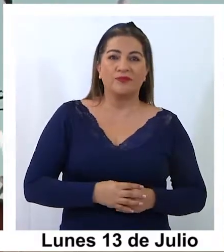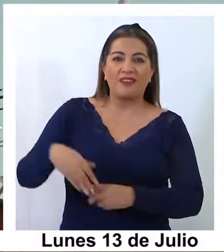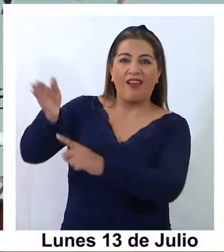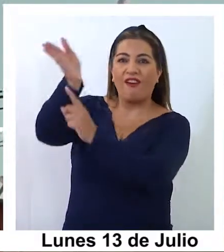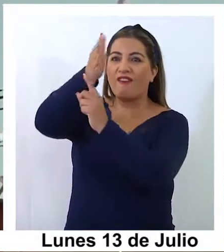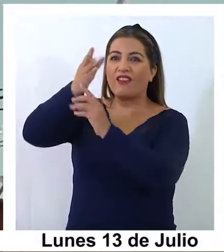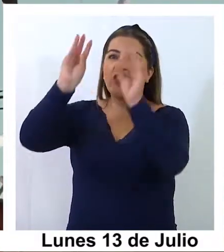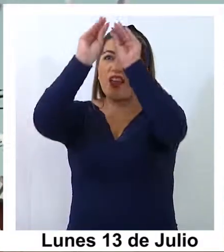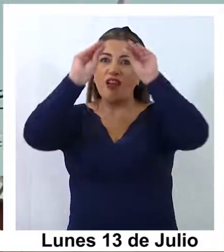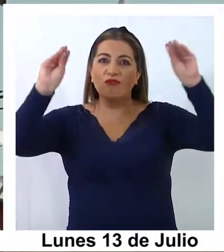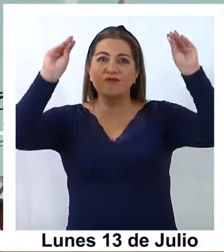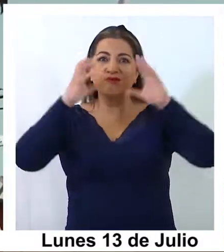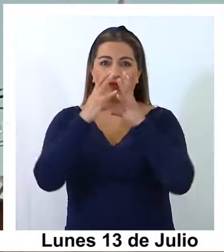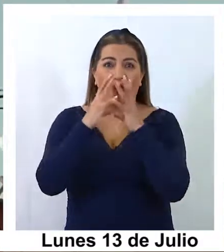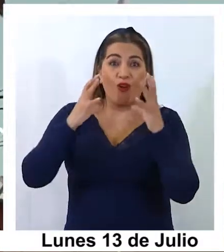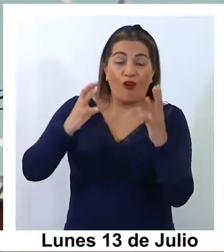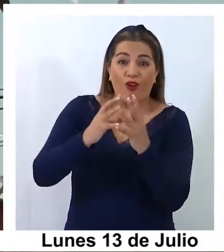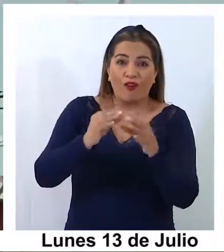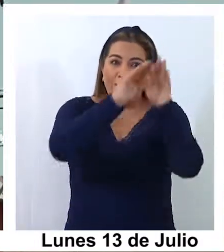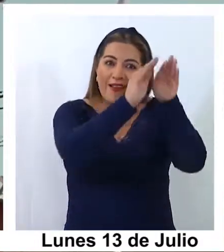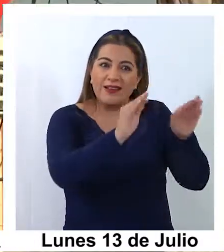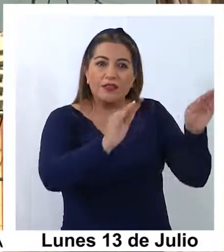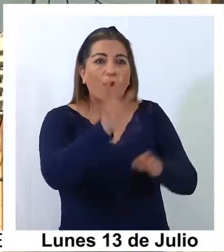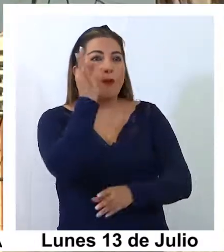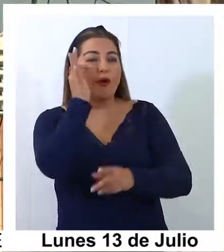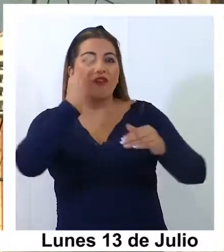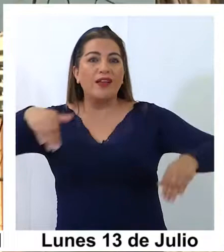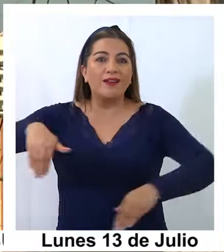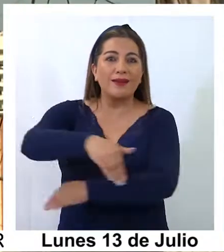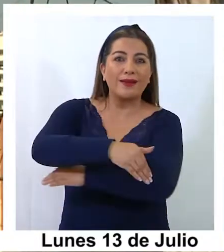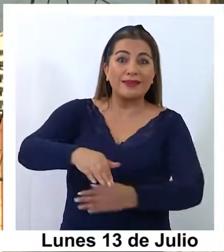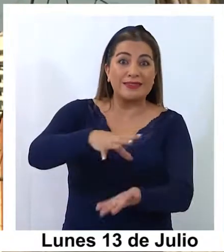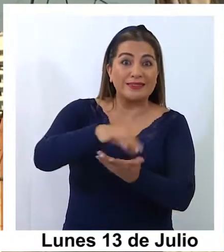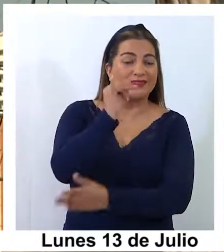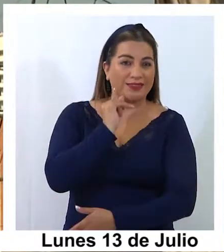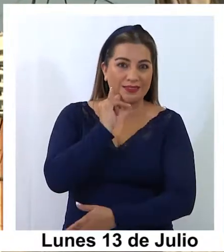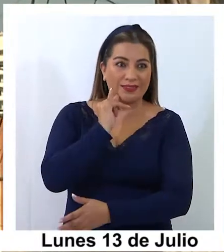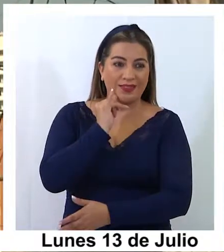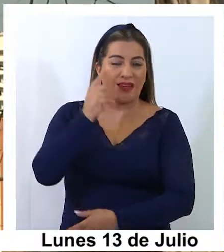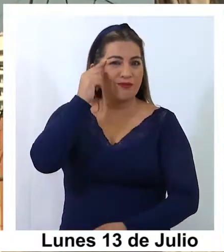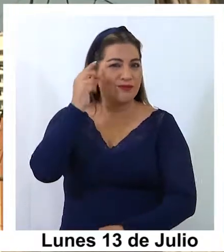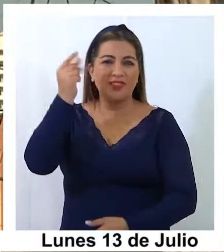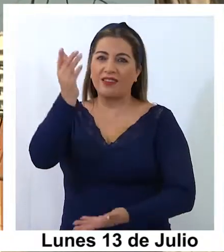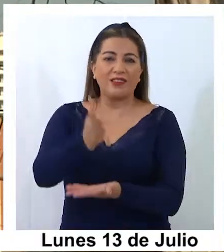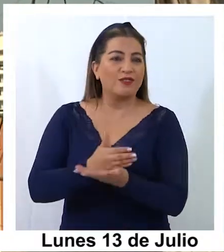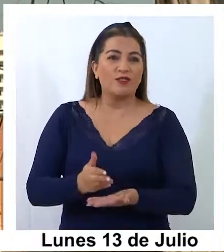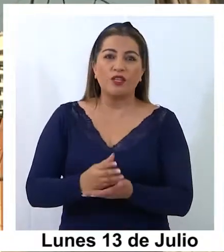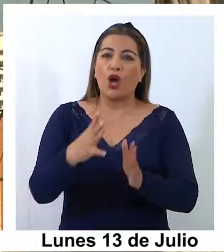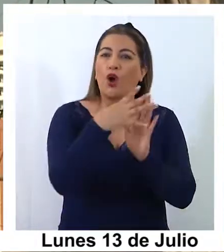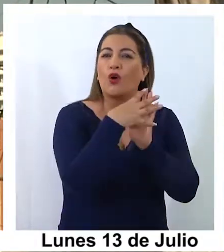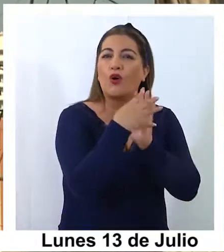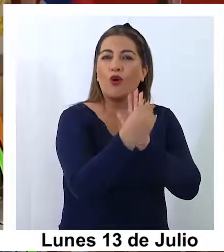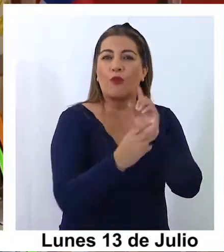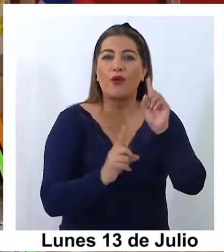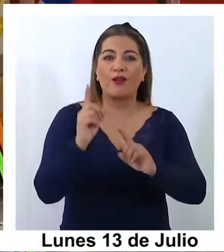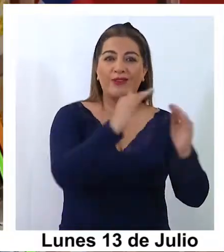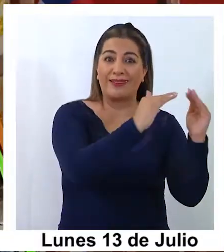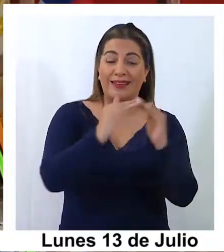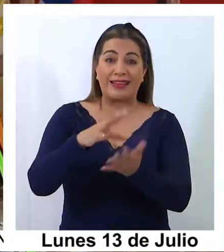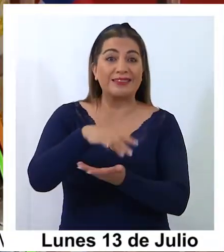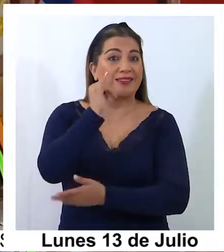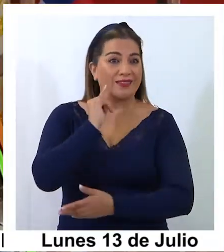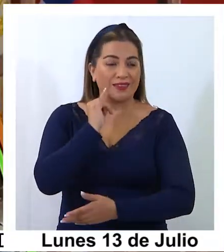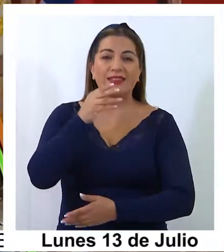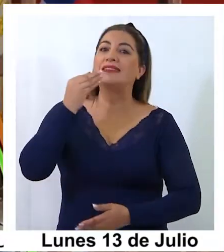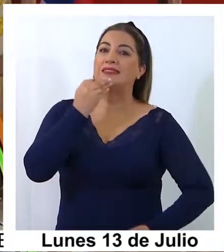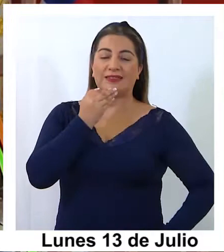Banderas, guirnaldas, globos, altares se observan en los pasajes de la ciudad. Iniciativa que se ha replicado en muchos hogares y quiqueños,